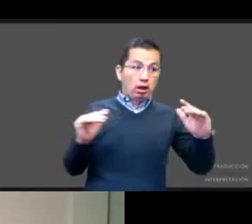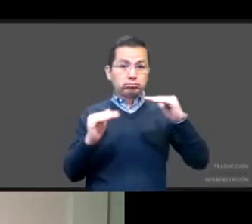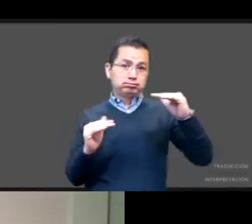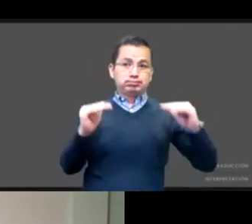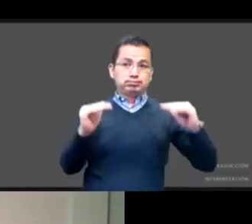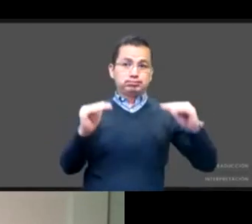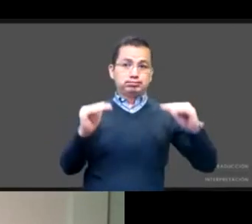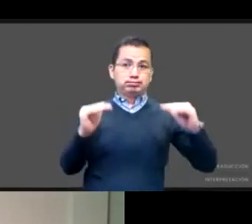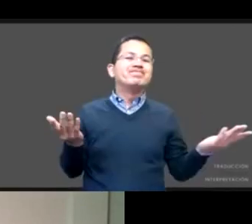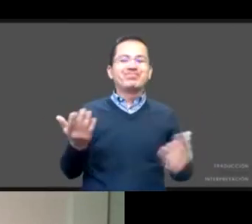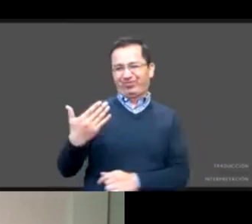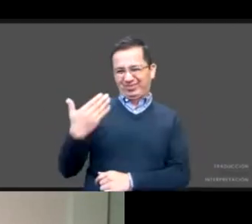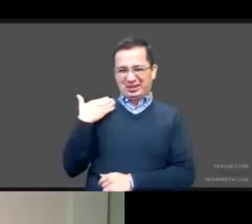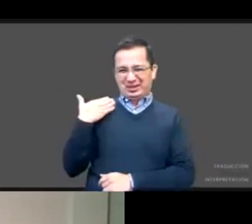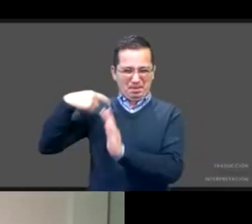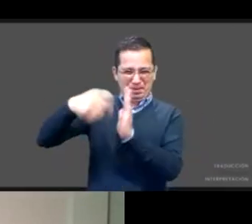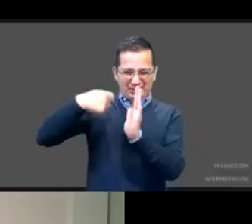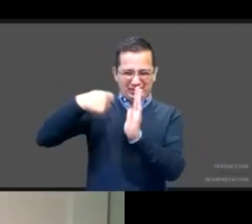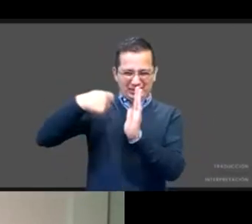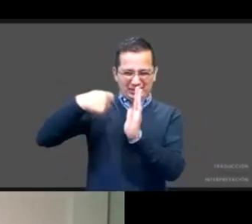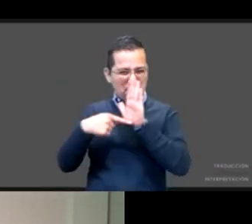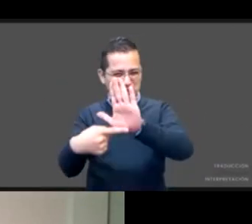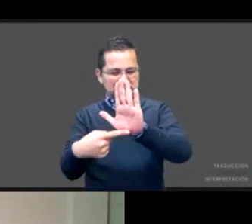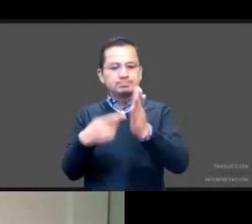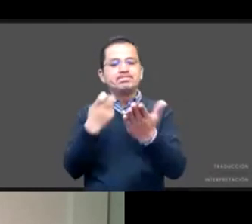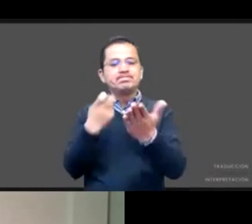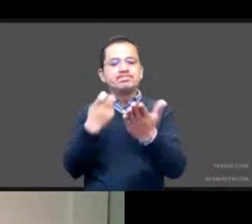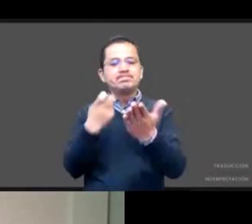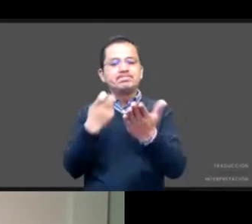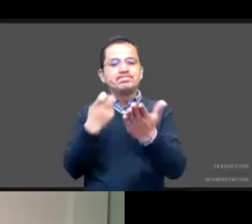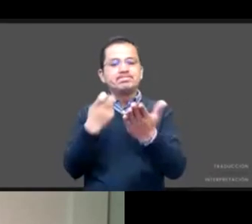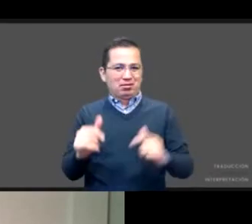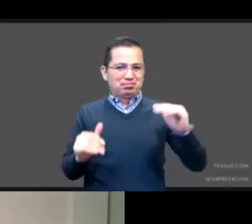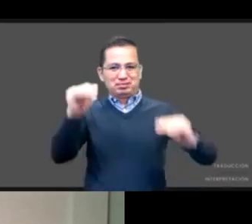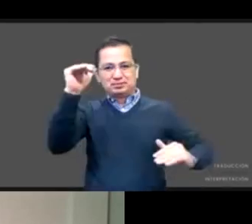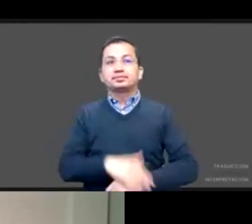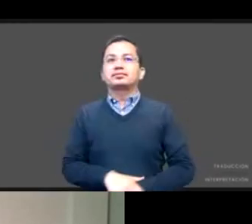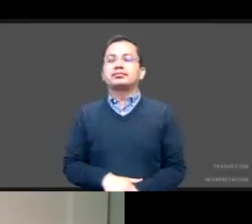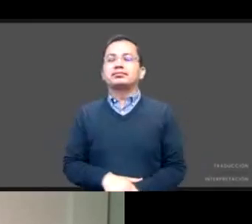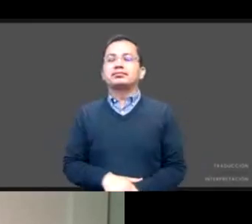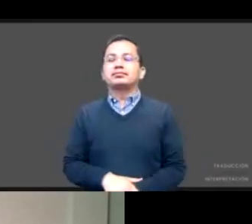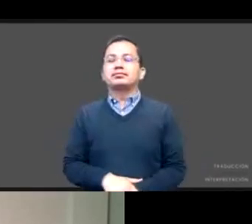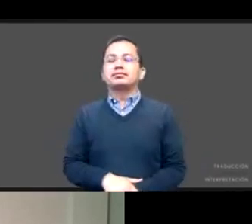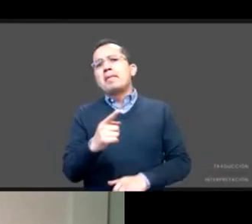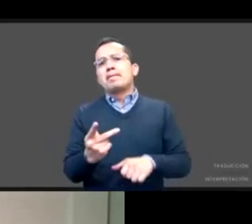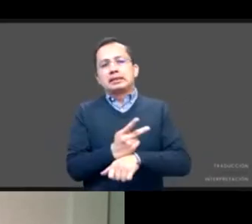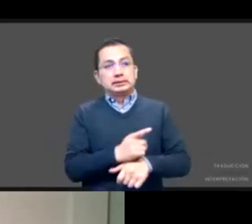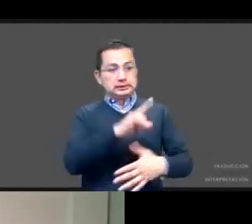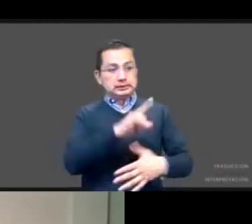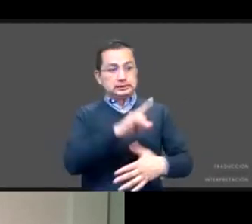característicos de nuestra relación. Pero también América Latina enfrenta una serie de rezagos en términos de políticas